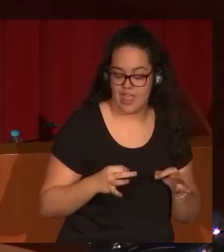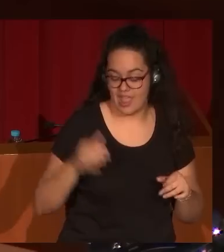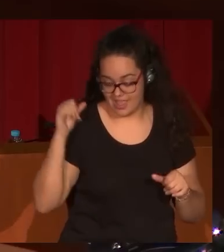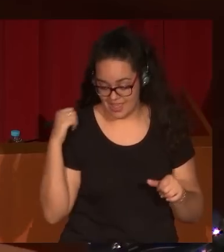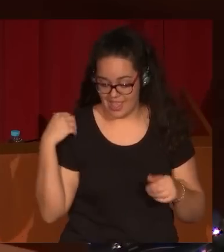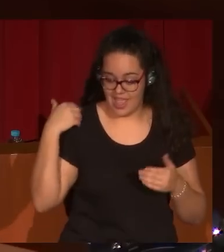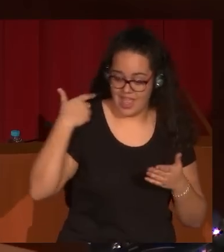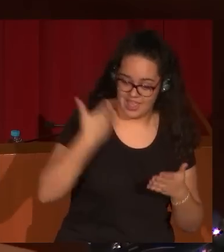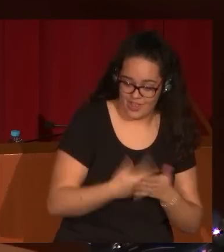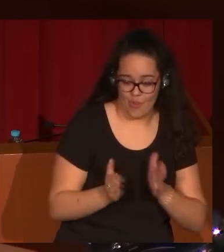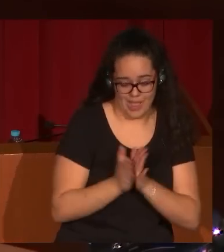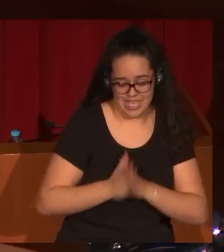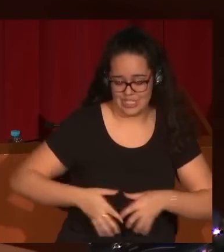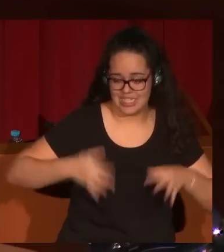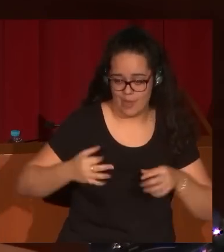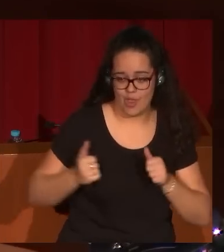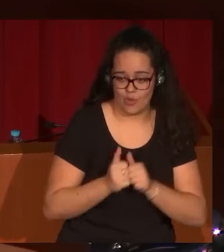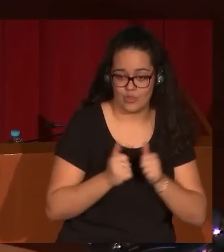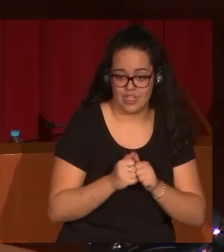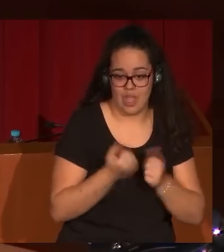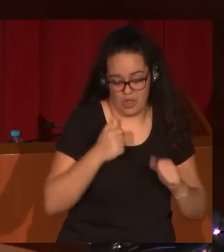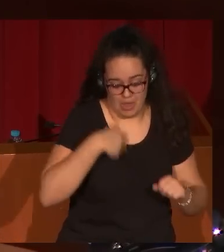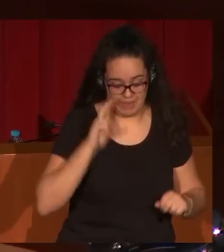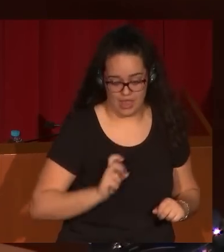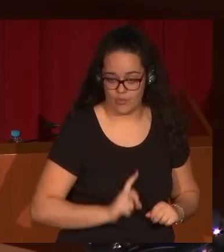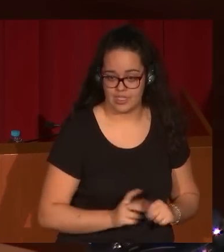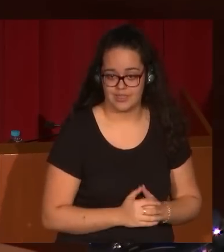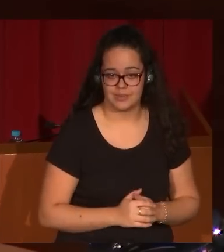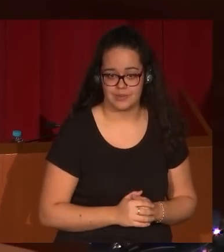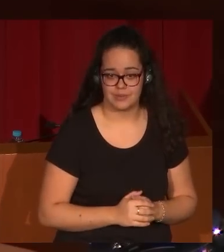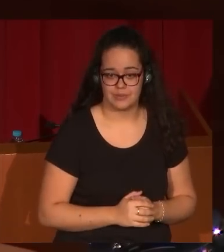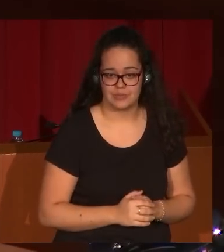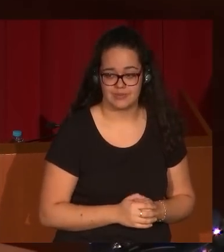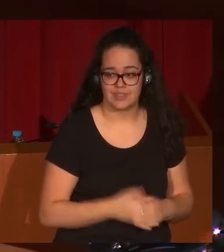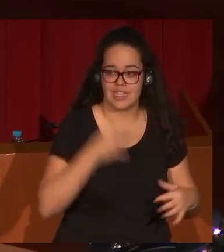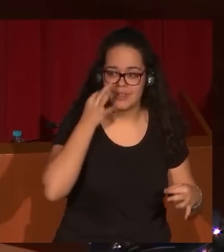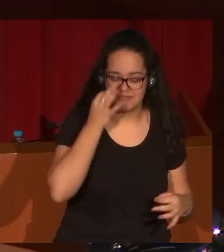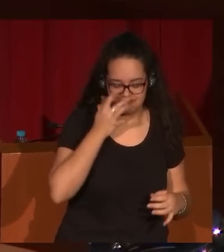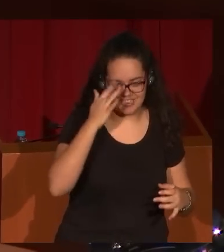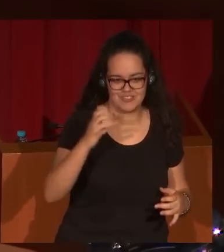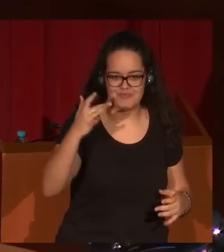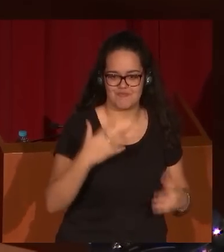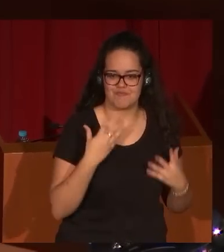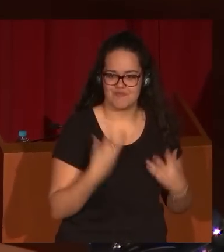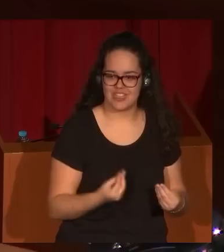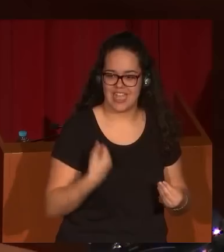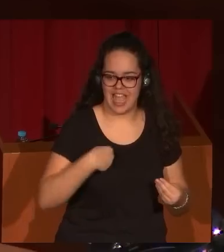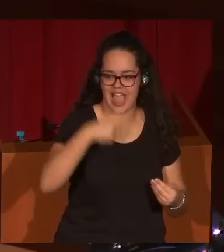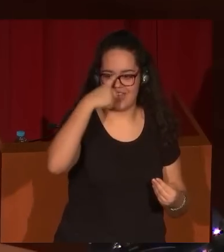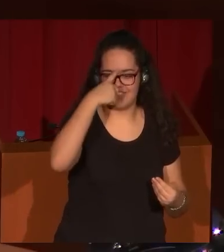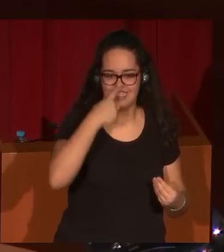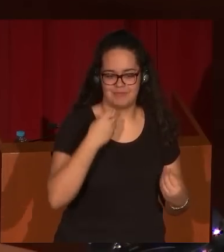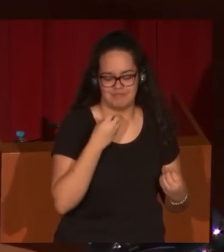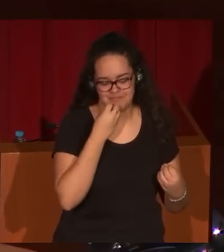seguirán siendo mis compañeros, aunque yo no esté aquí, porque realmente me hizo mucha ilusión el que se acordaran de mí